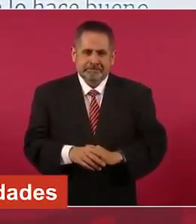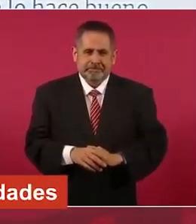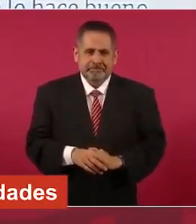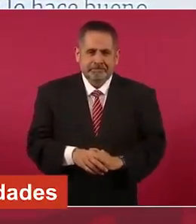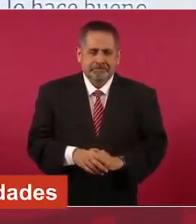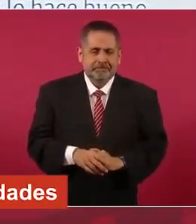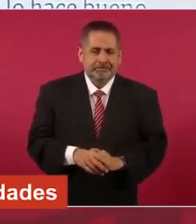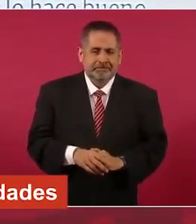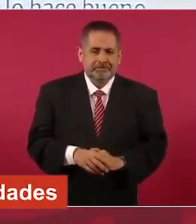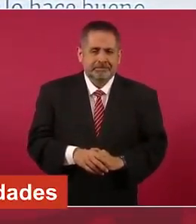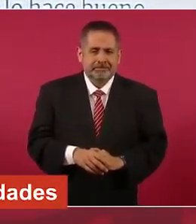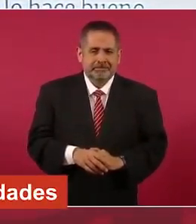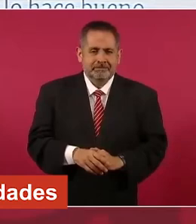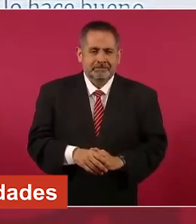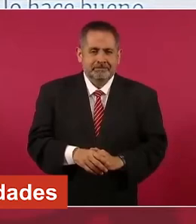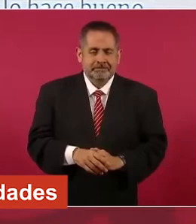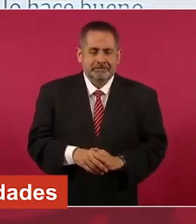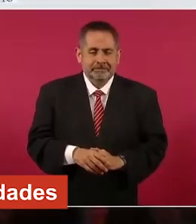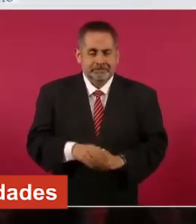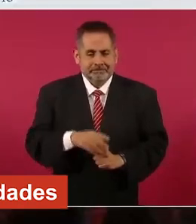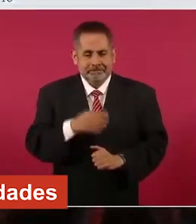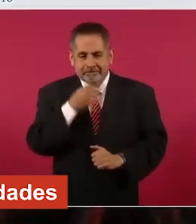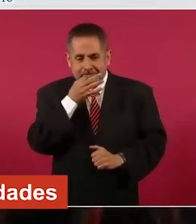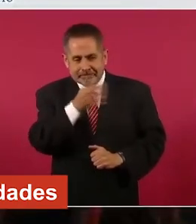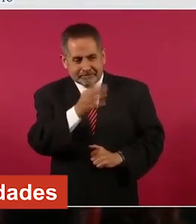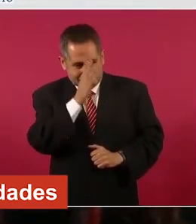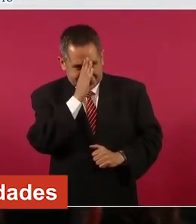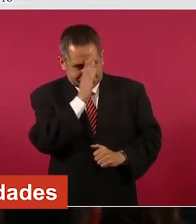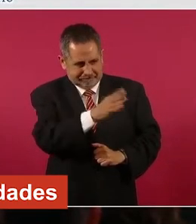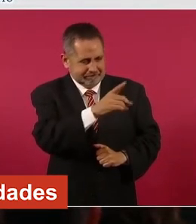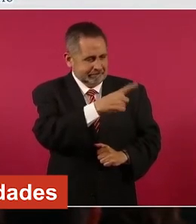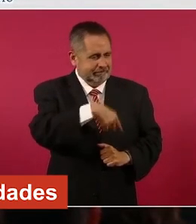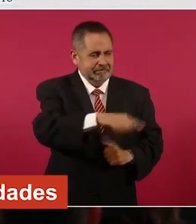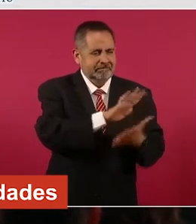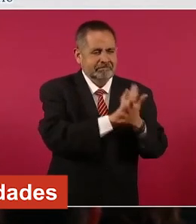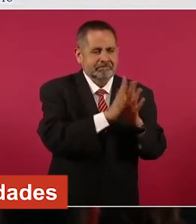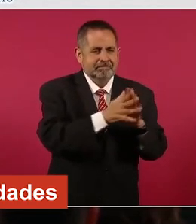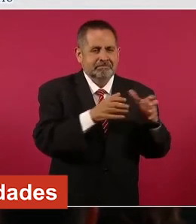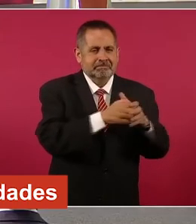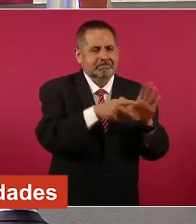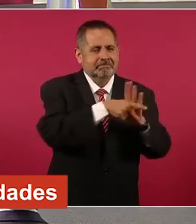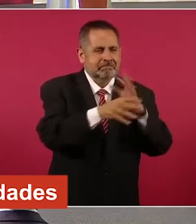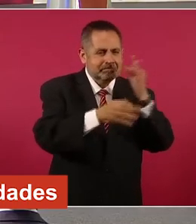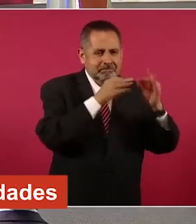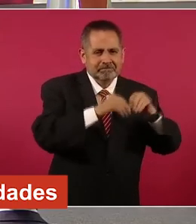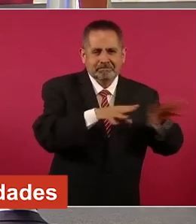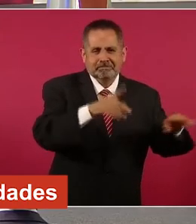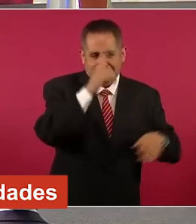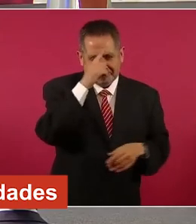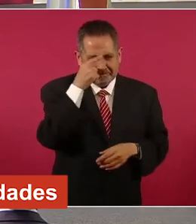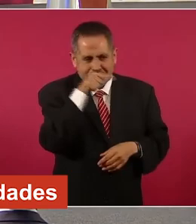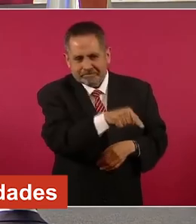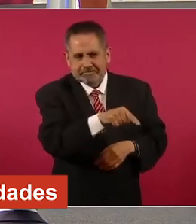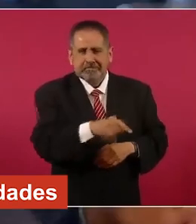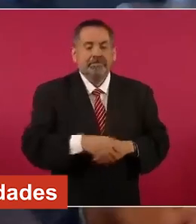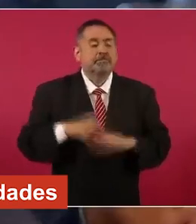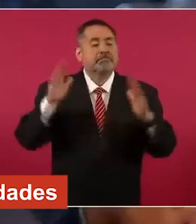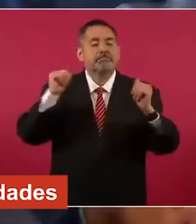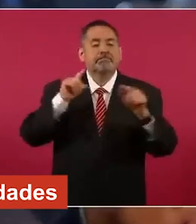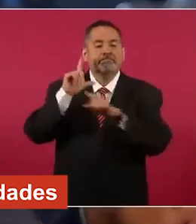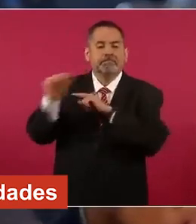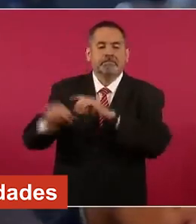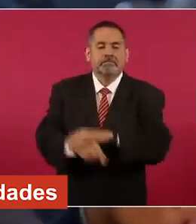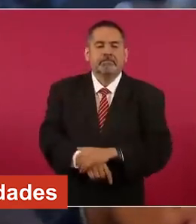Posdata dirigido a Lampa del periodismo. Ya me voy,